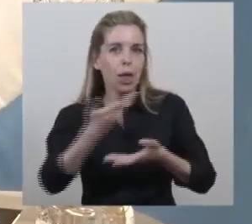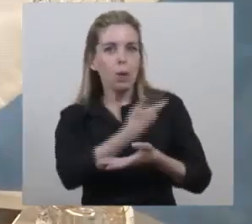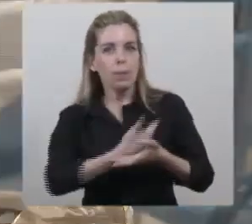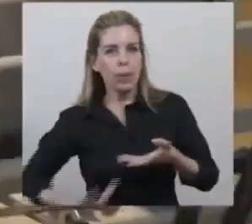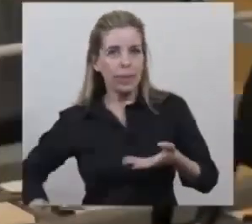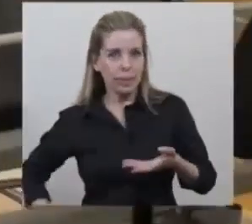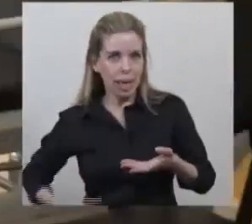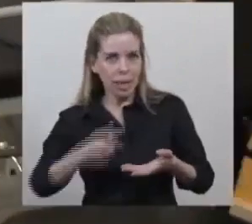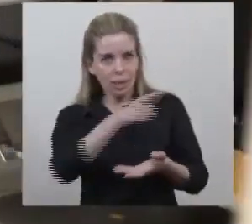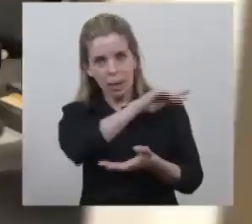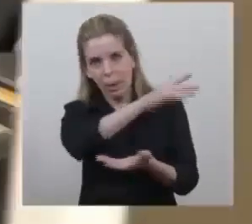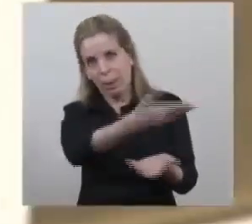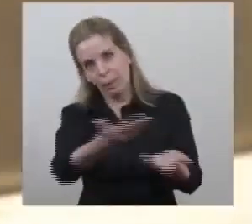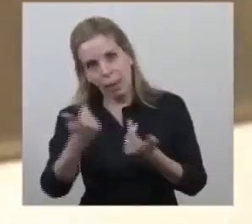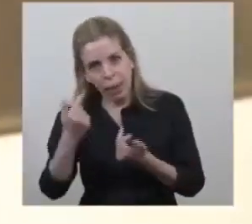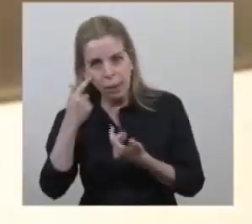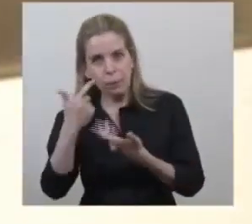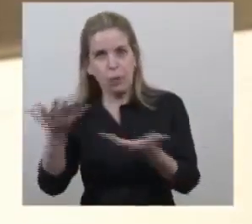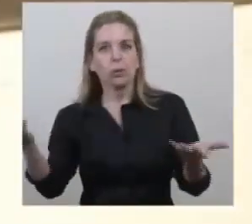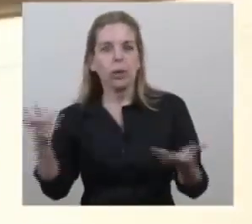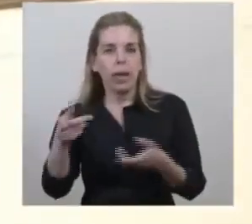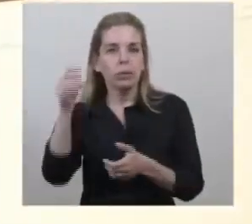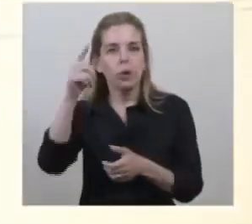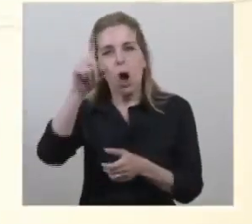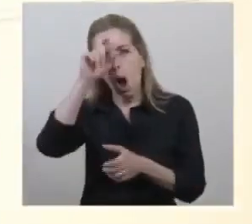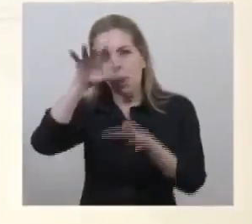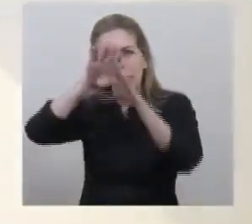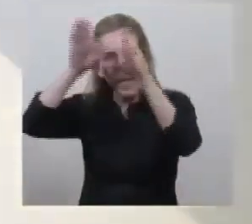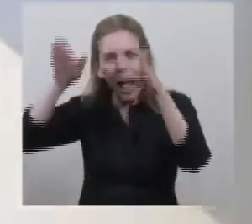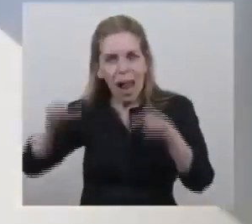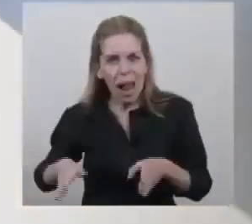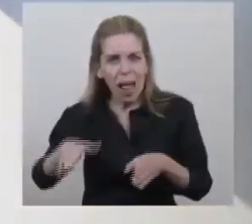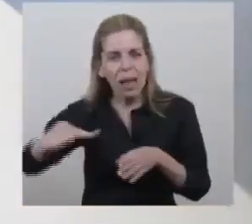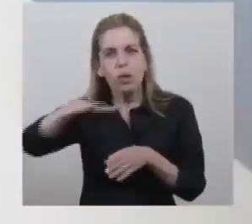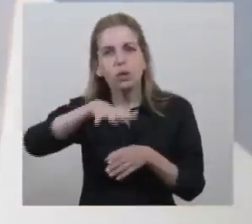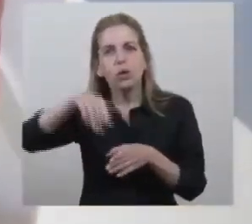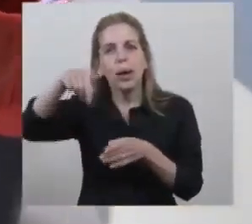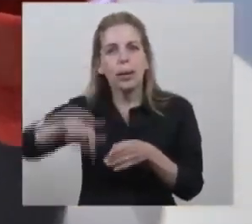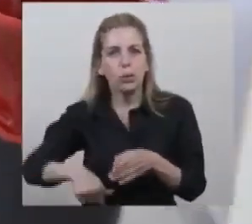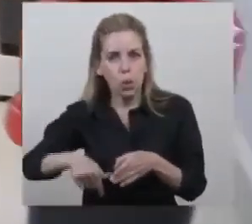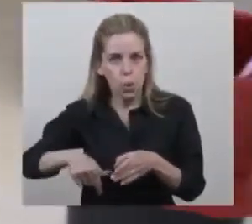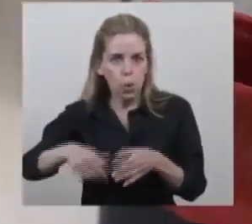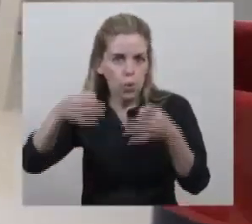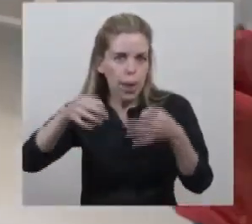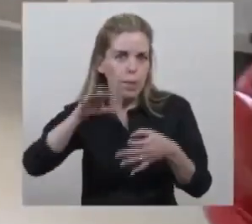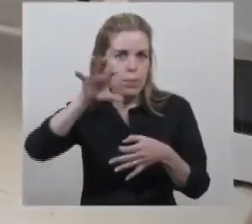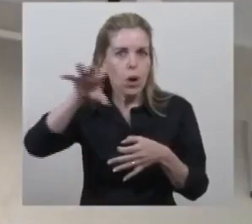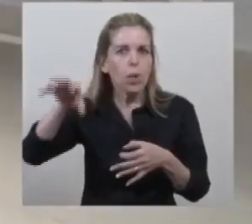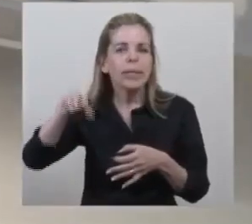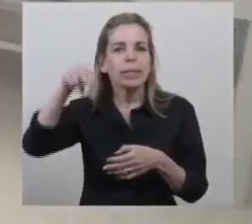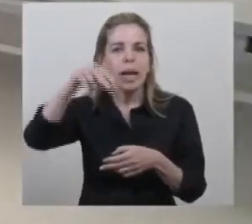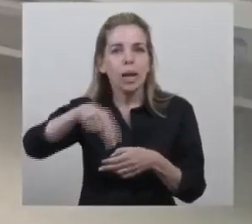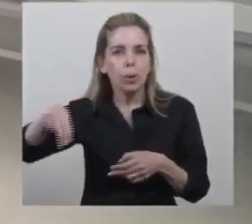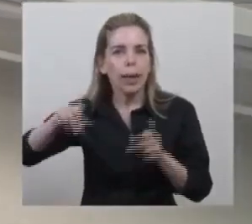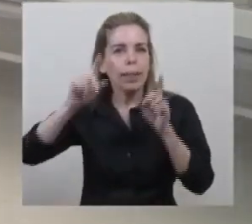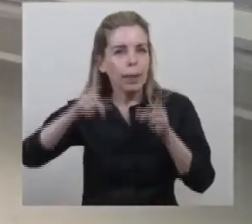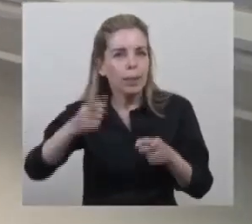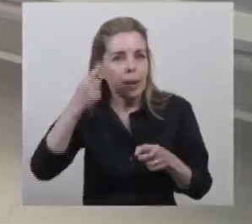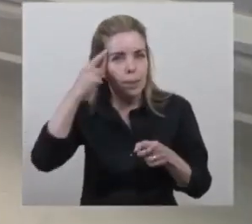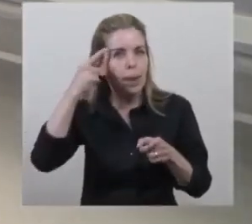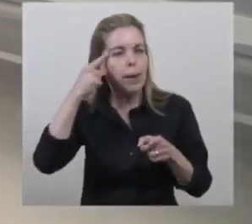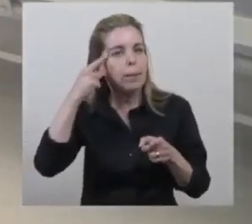hospital histórico lo que estamos haciendo en toda la zona sur de la provincia de Neuquén y también estamos licitando para darle